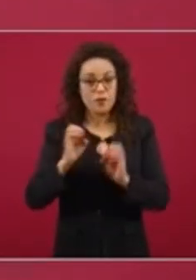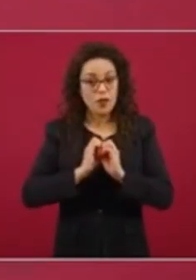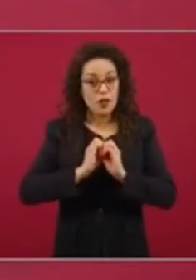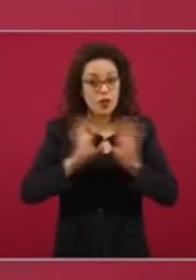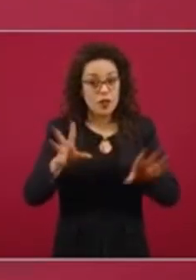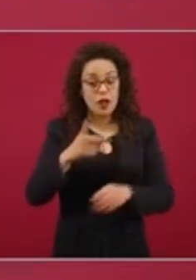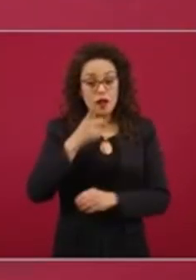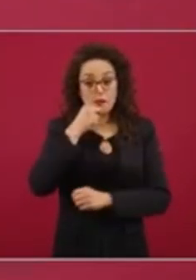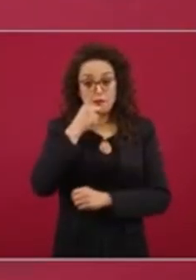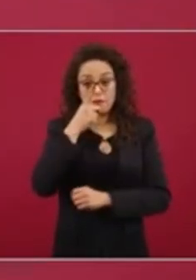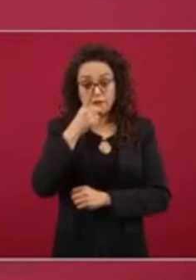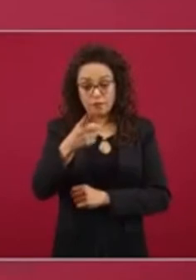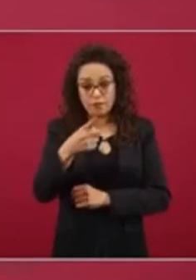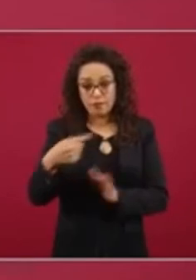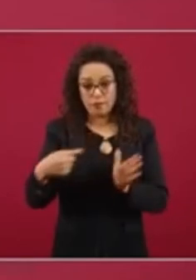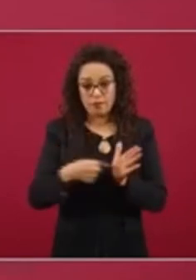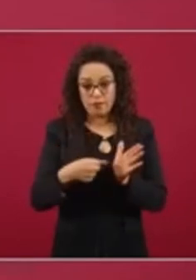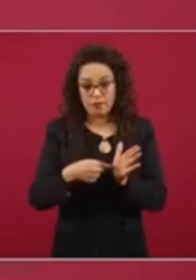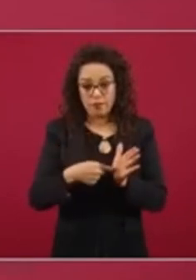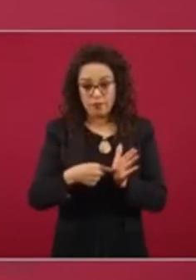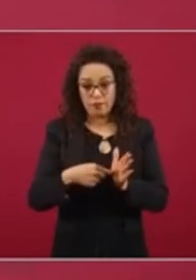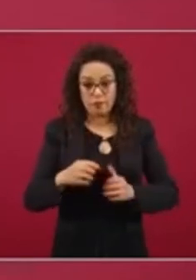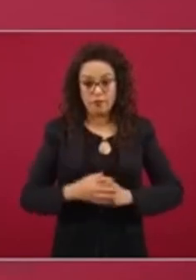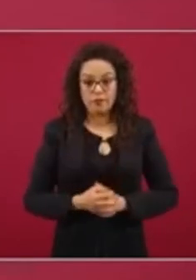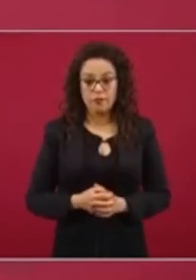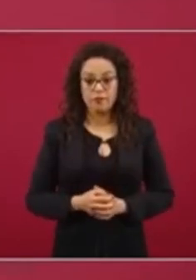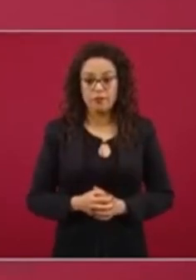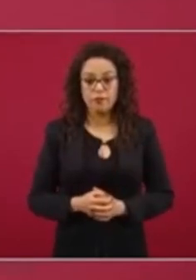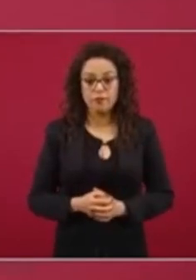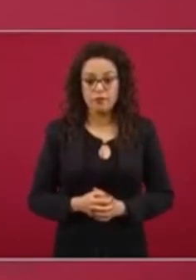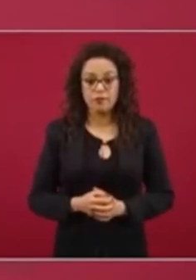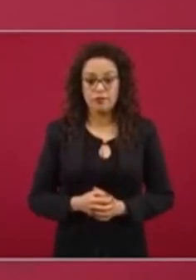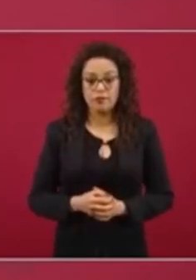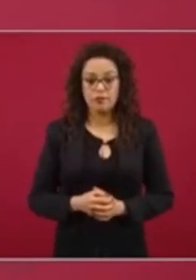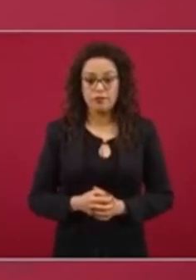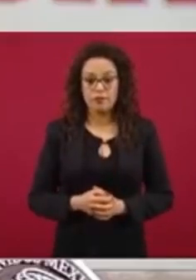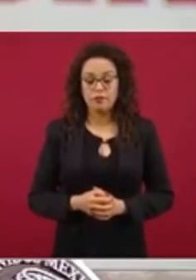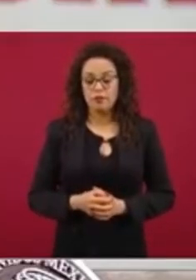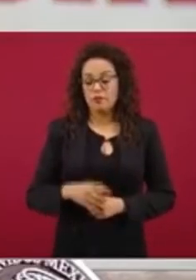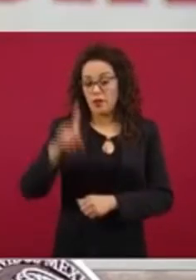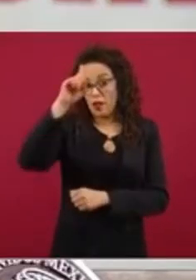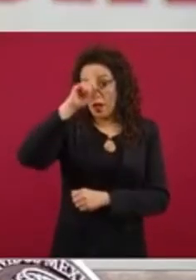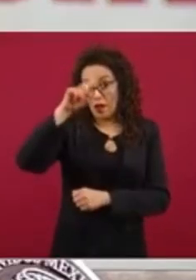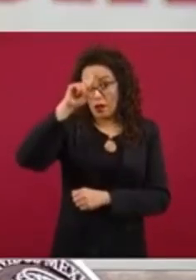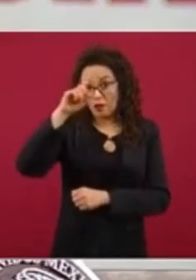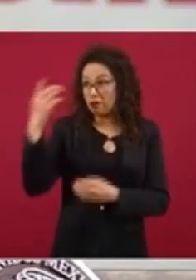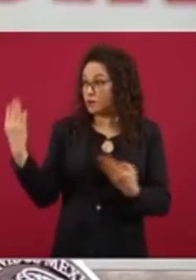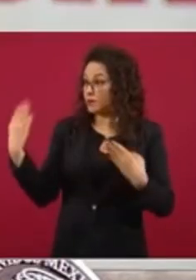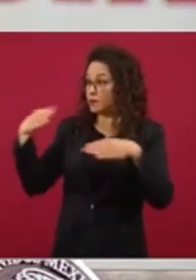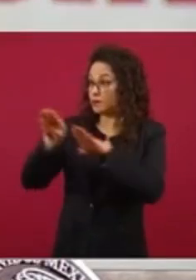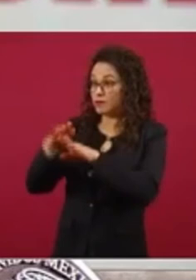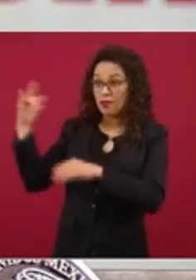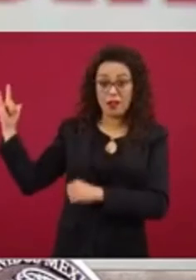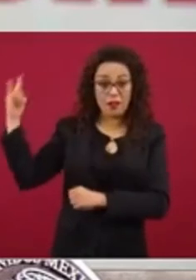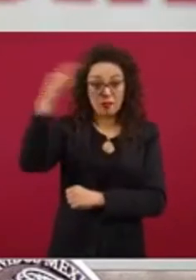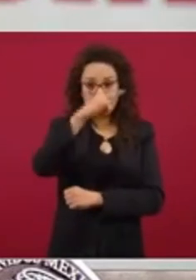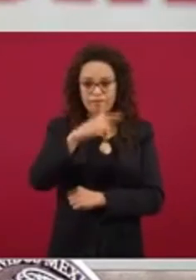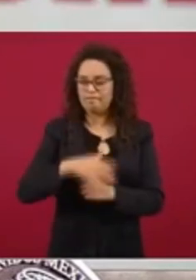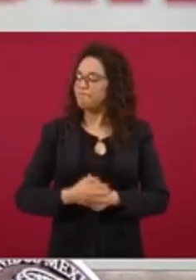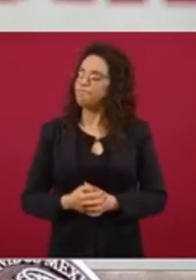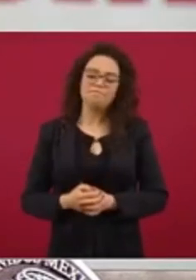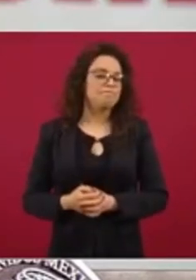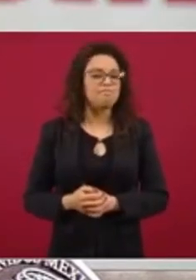desaconseja, desaconseja el cierre de vuelos provenientes del Reino Unido, lo